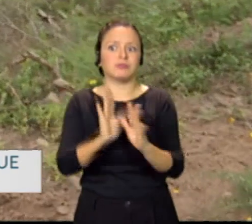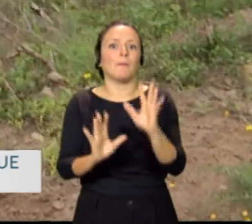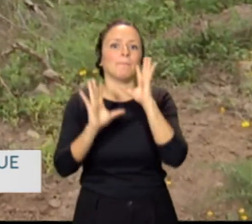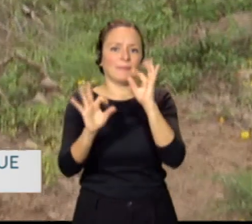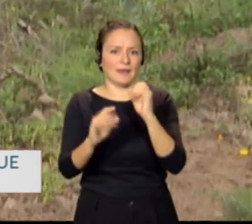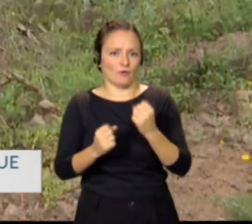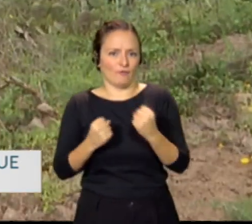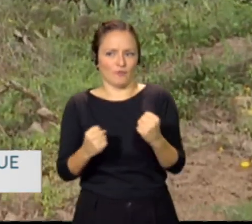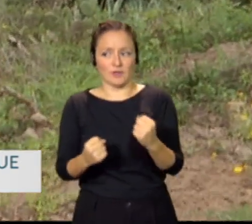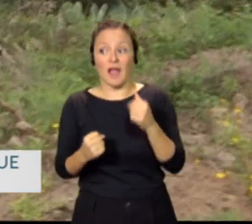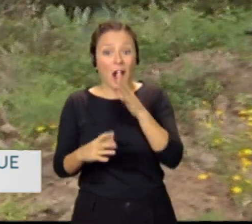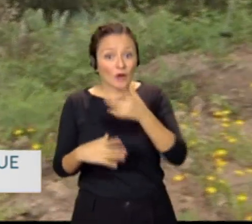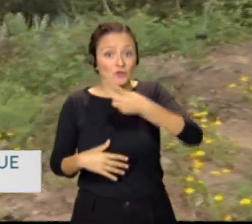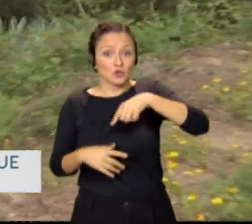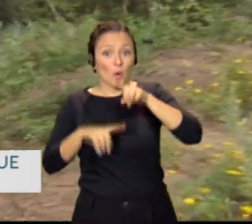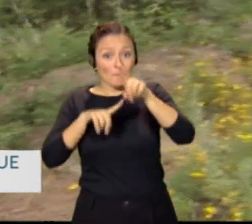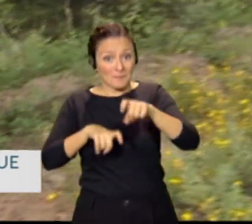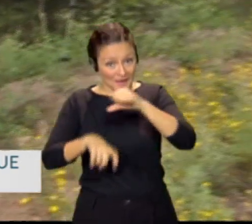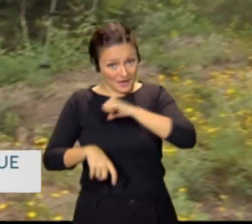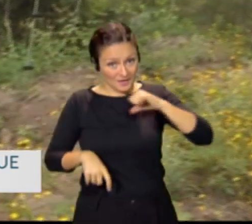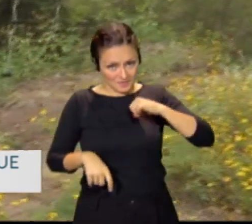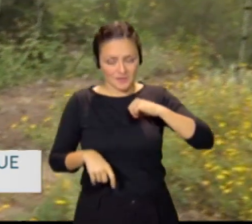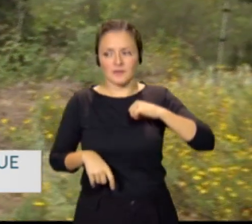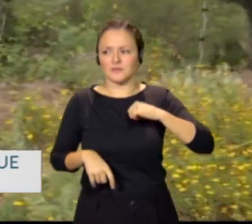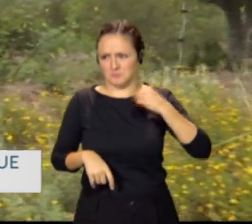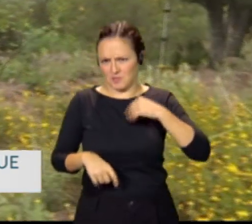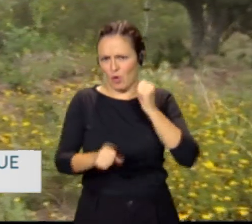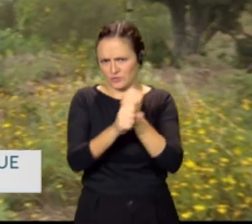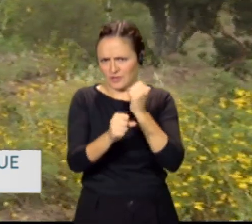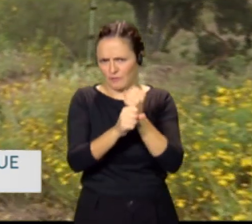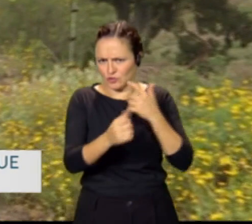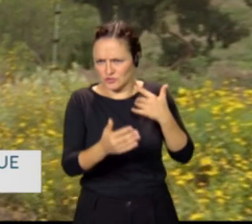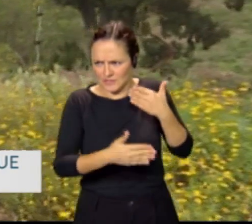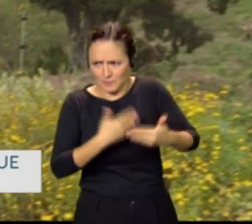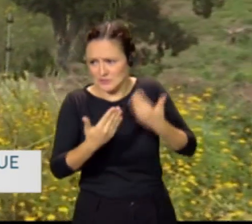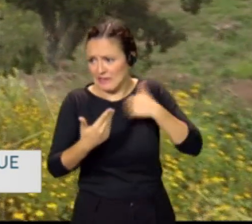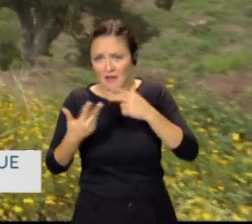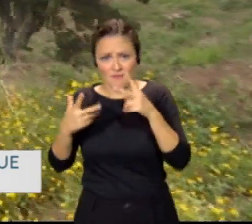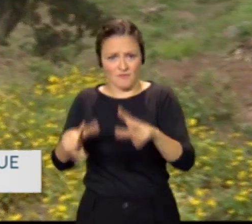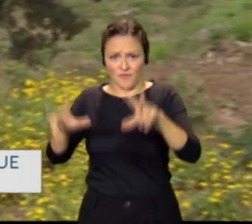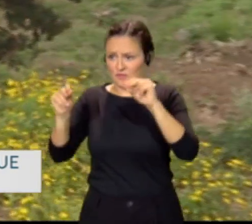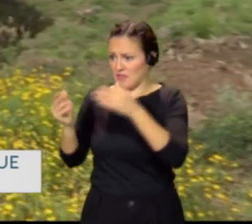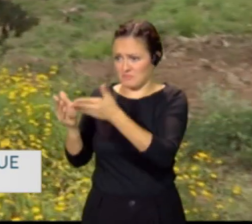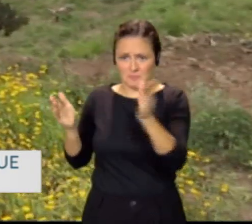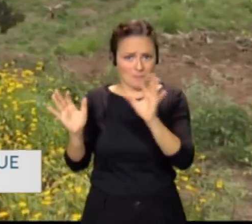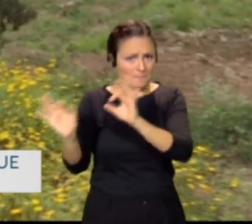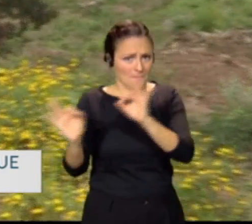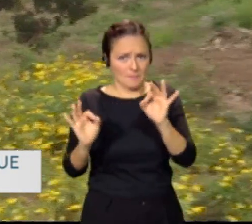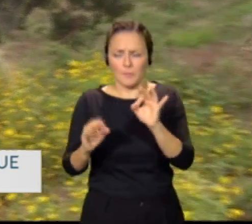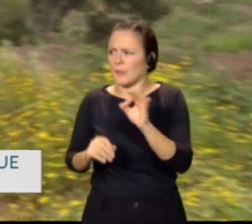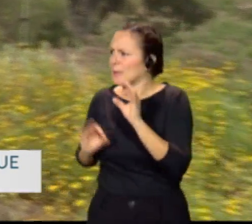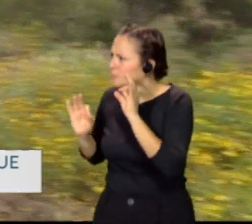en una de esas fincas donde se han realizado estos trabajos, que ya se han terminado todos. Justamente, David,